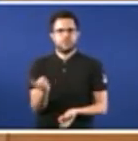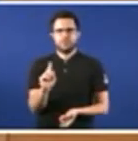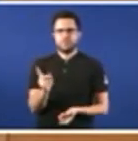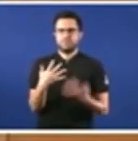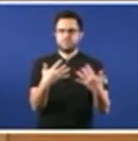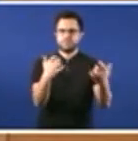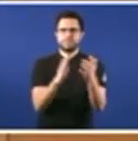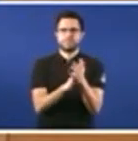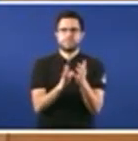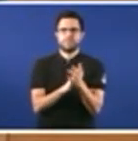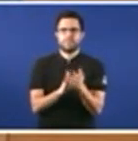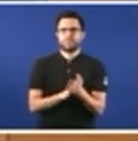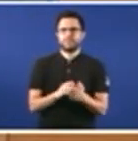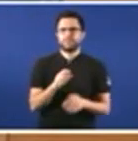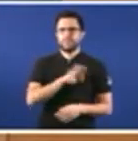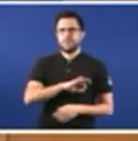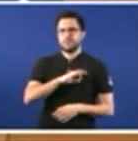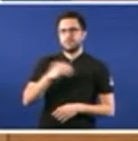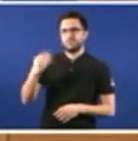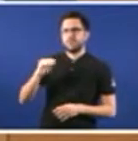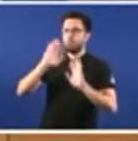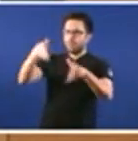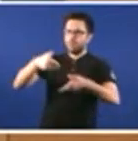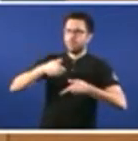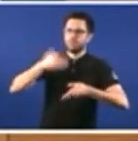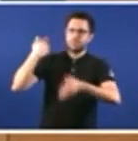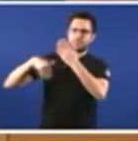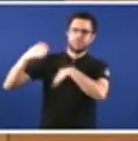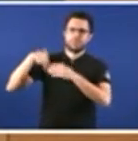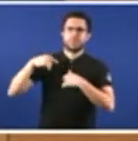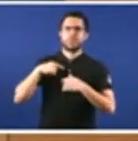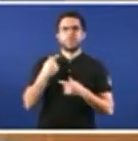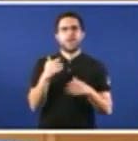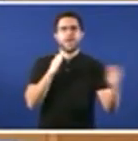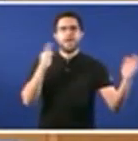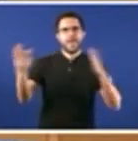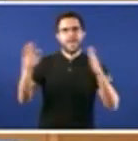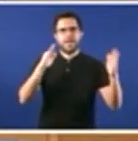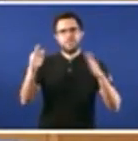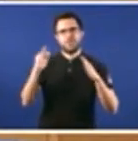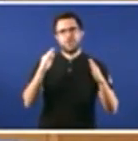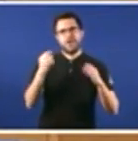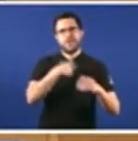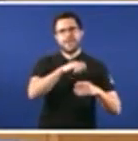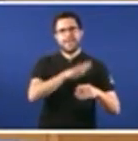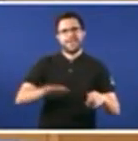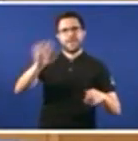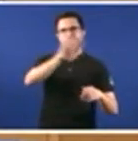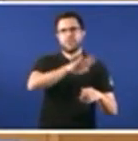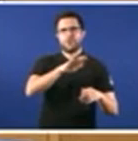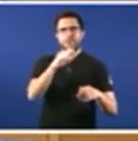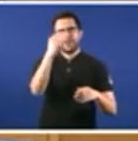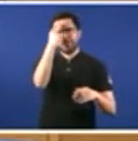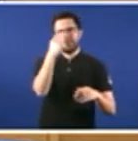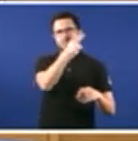Señor Presidente, imos volver o nacional catolicismo máis rancio da historia de España. España vai ser, xunto con